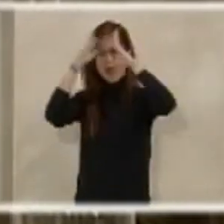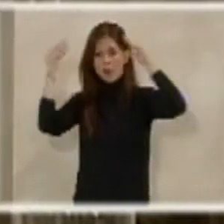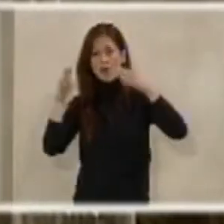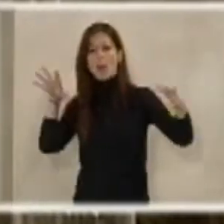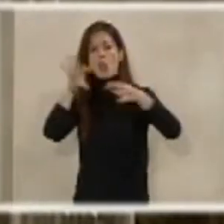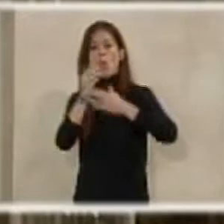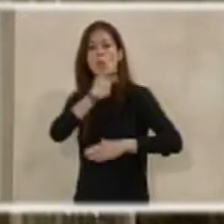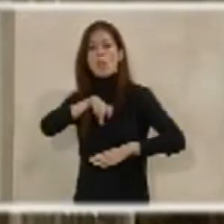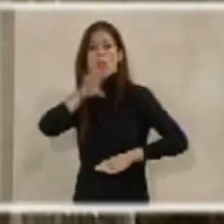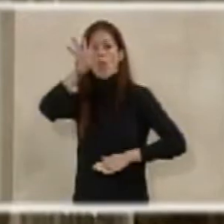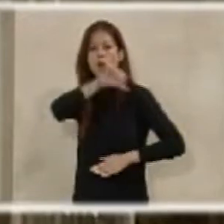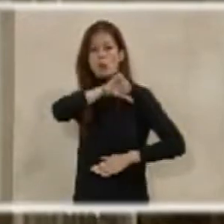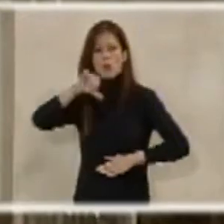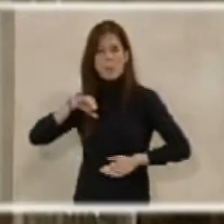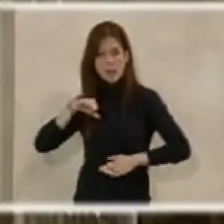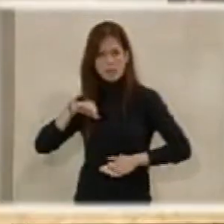autonómicas.